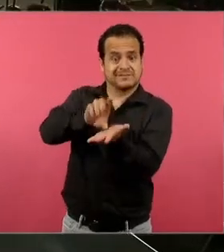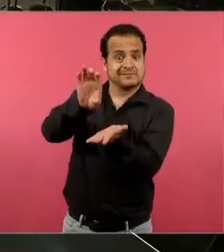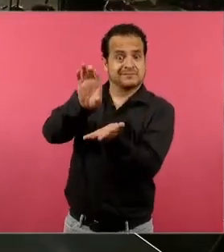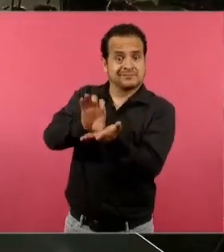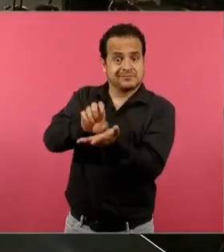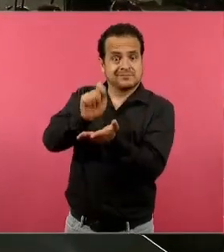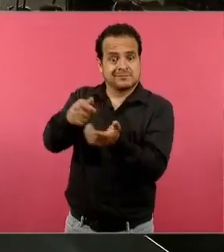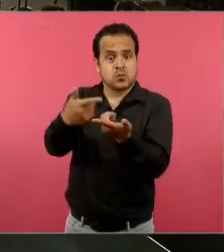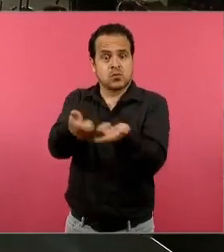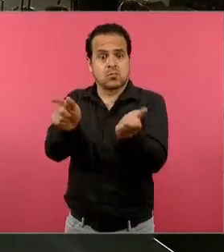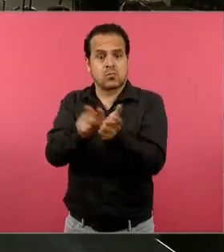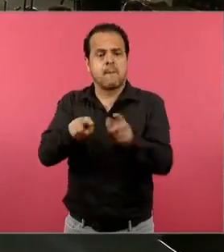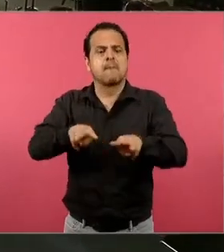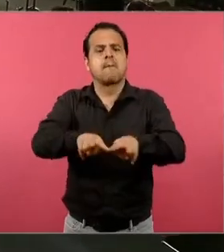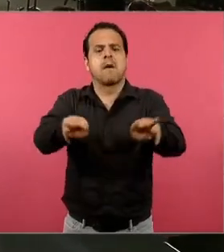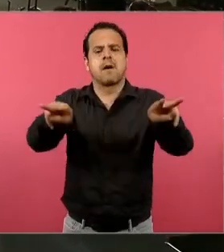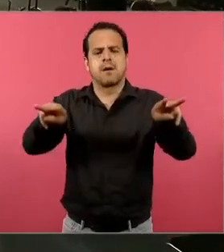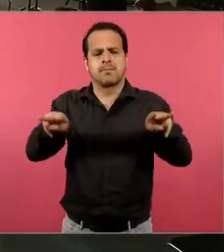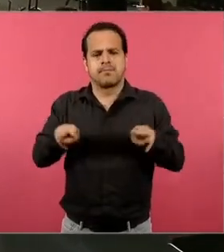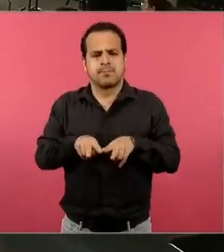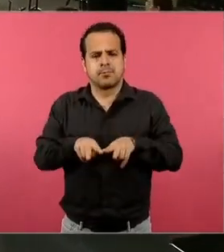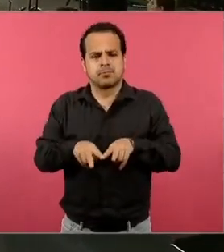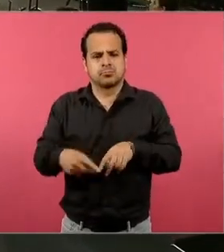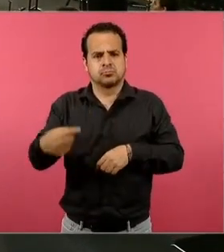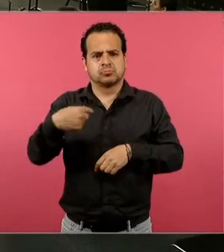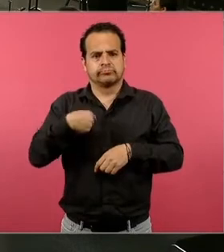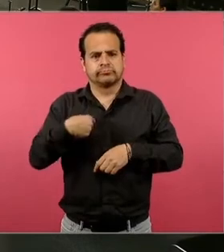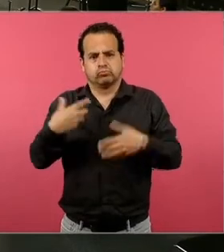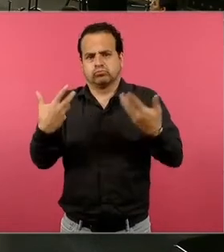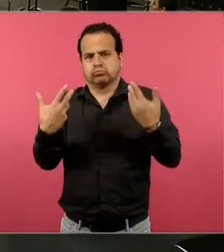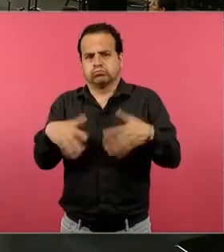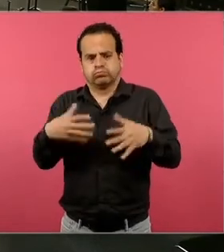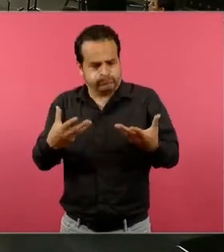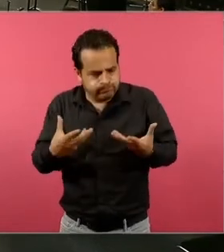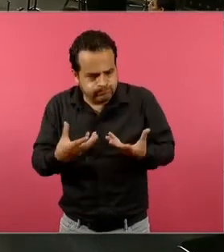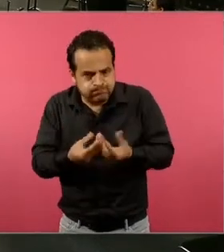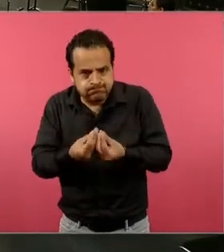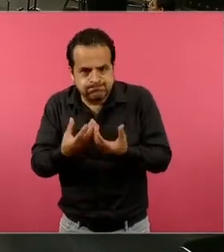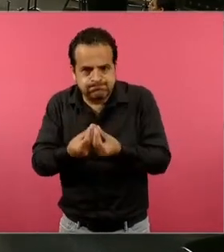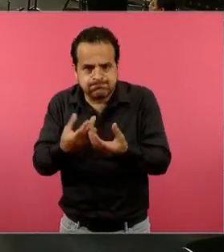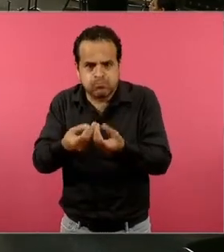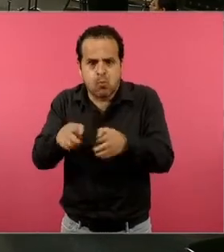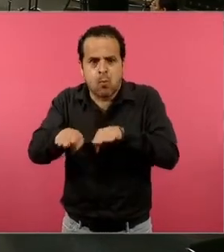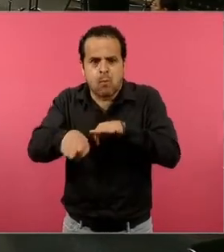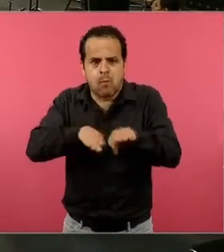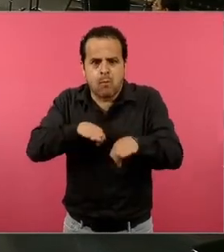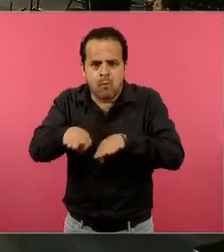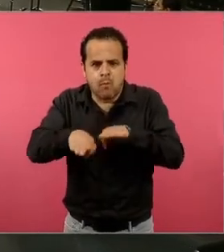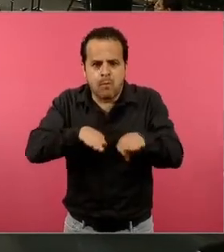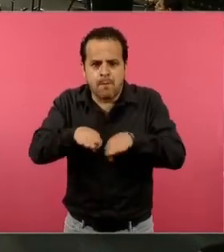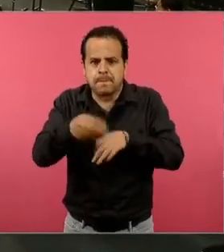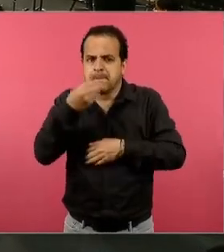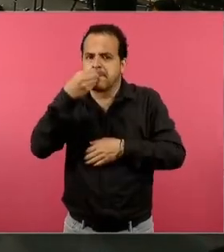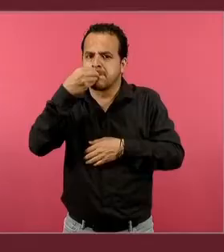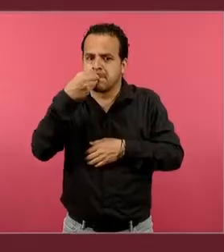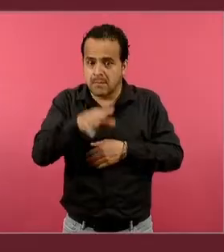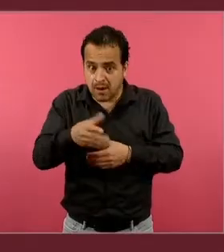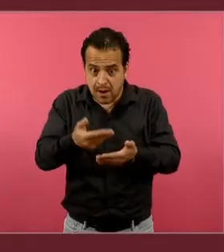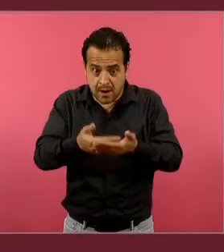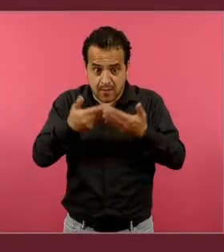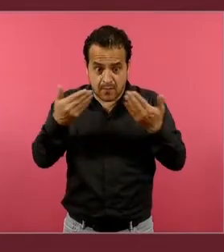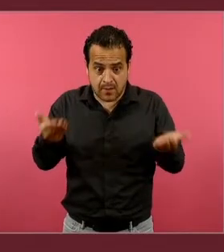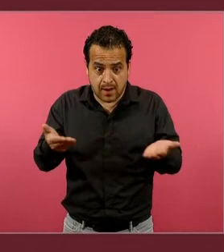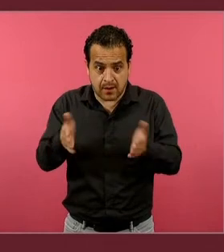la oportunidad de trabajar en este grandioso campo que es el de lenguajes en el proyecto de aula, el cual he